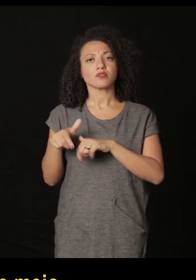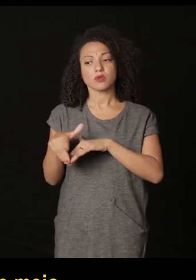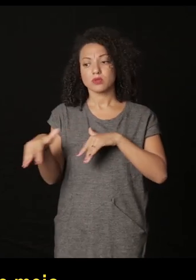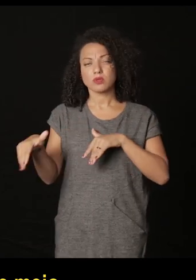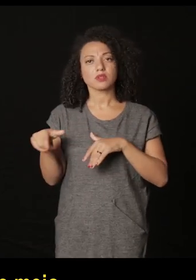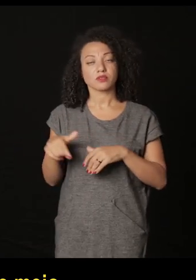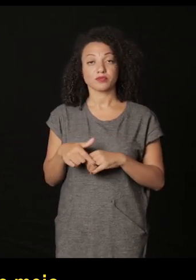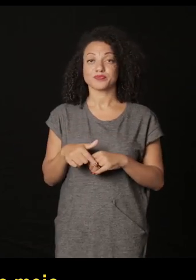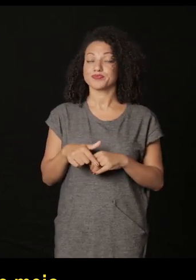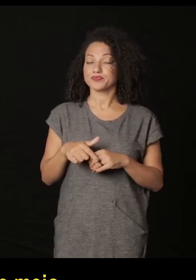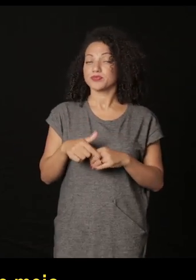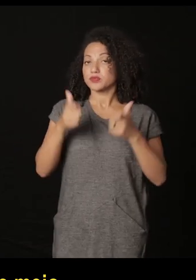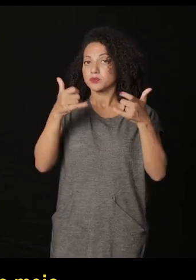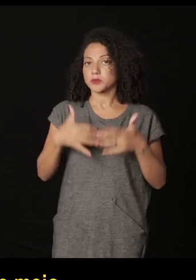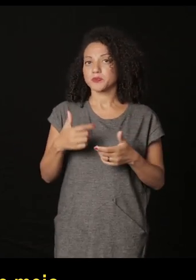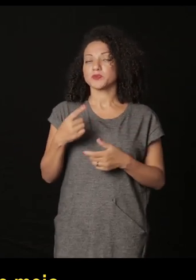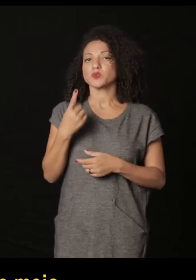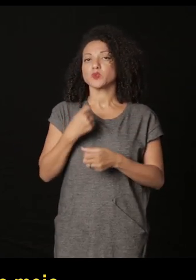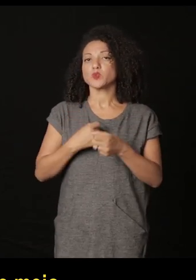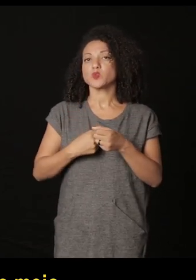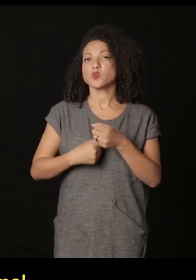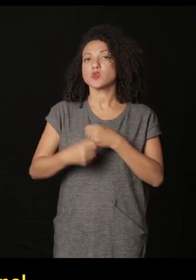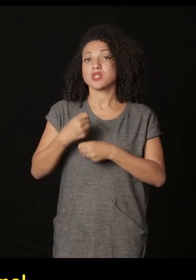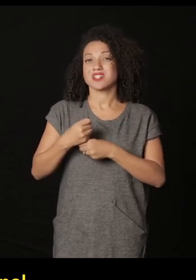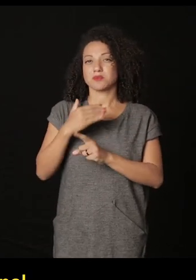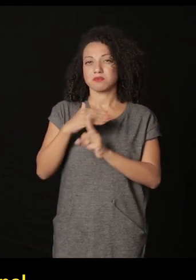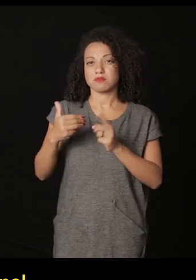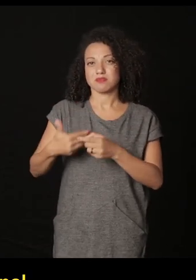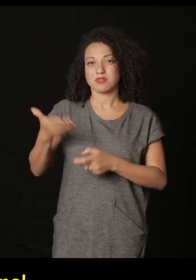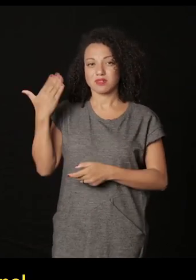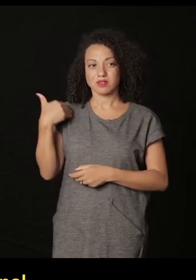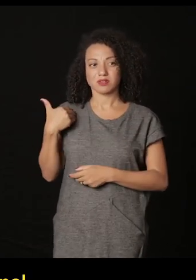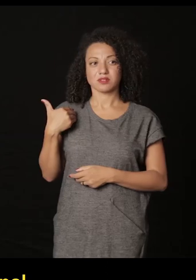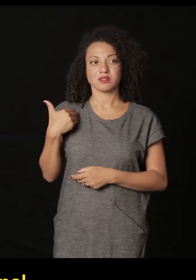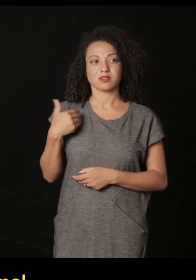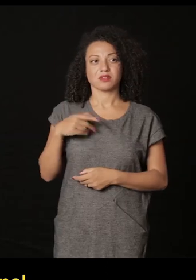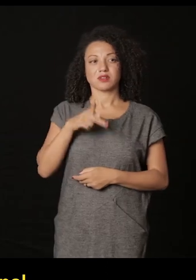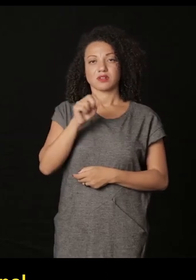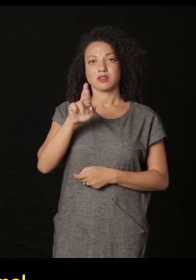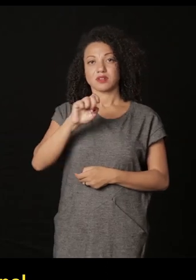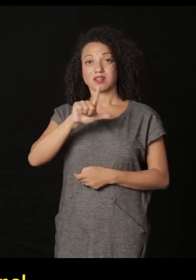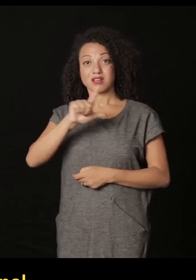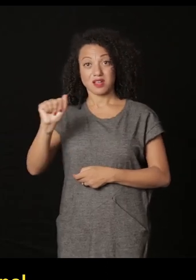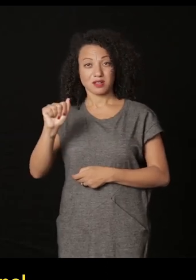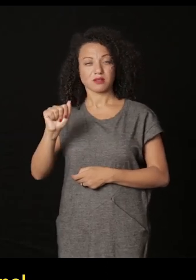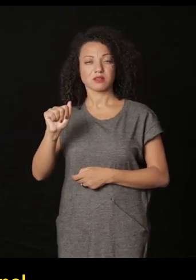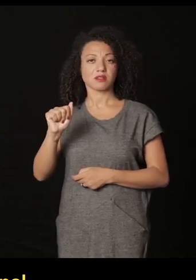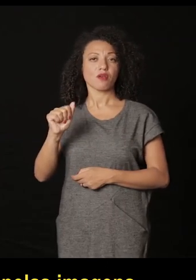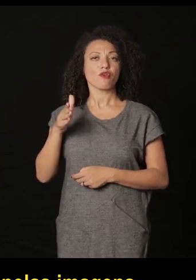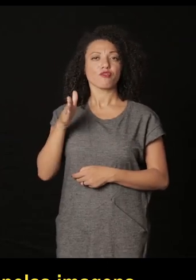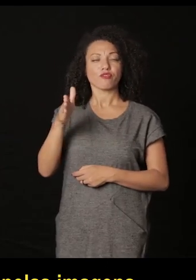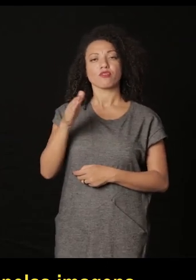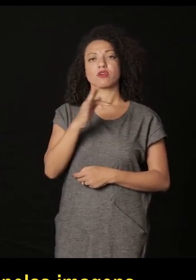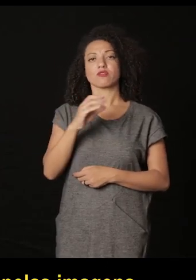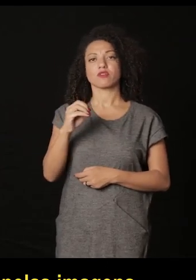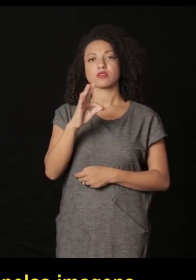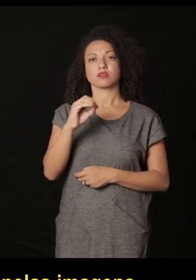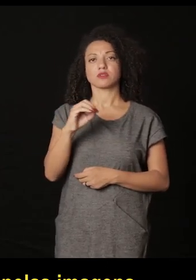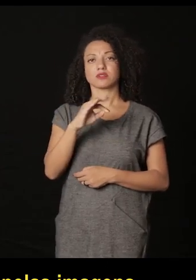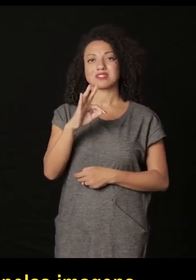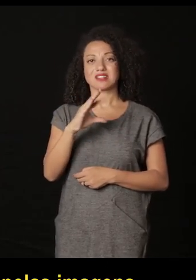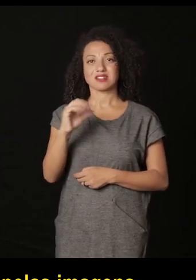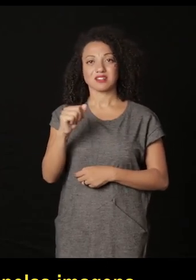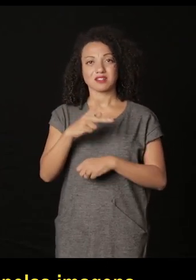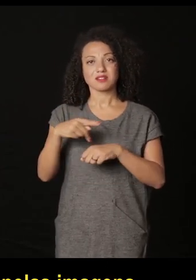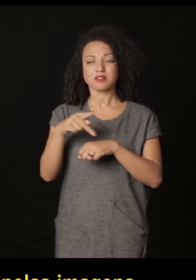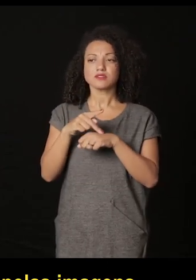que un año y medio antes de que esto sucediera el equipo curatorial de la Bienal comandado por Carla Jasso fue a Fototeca Nacional